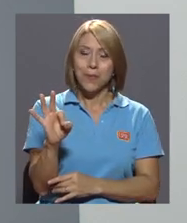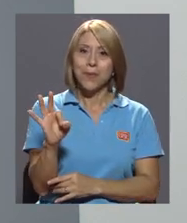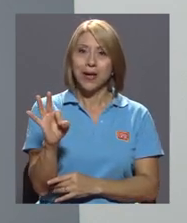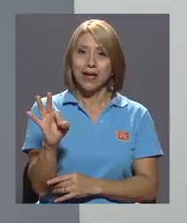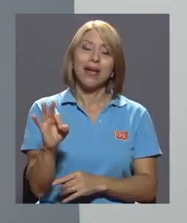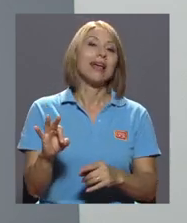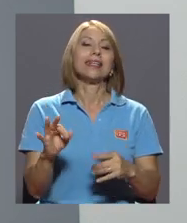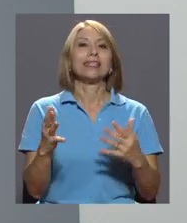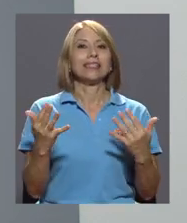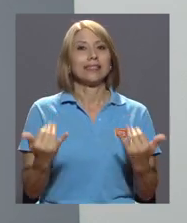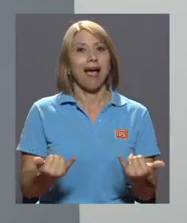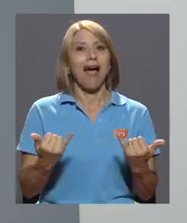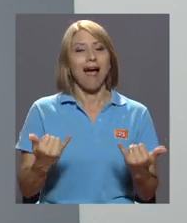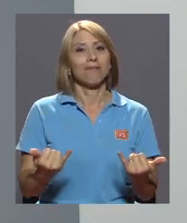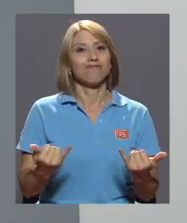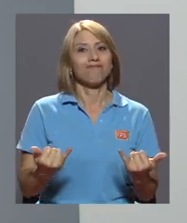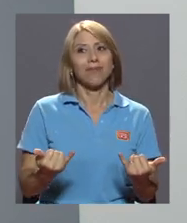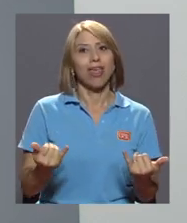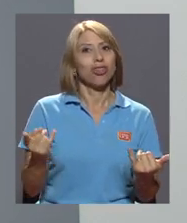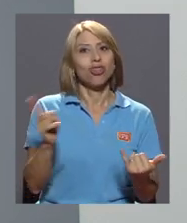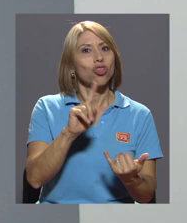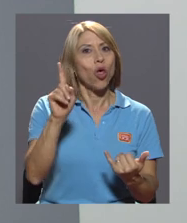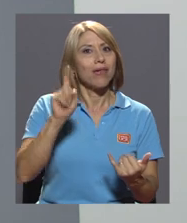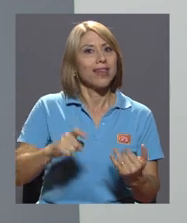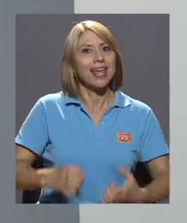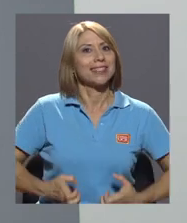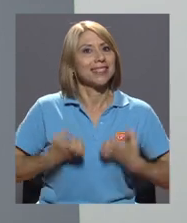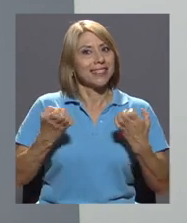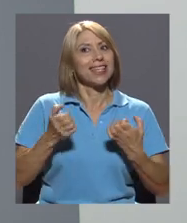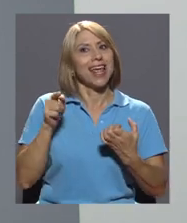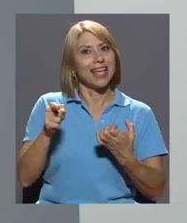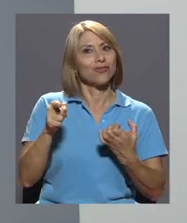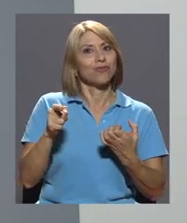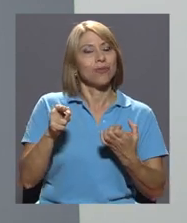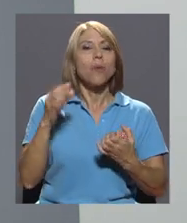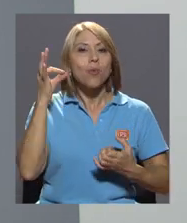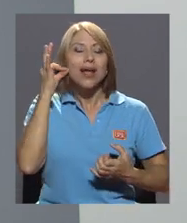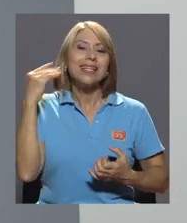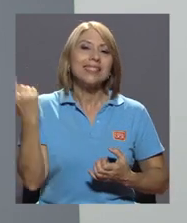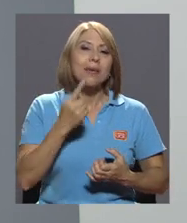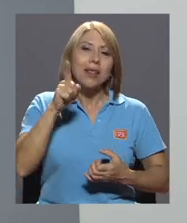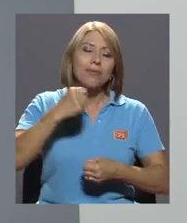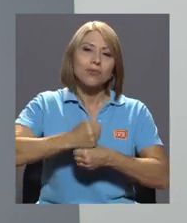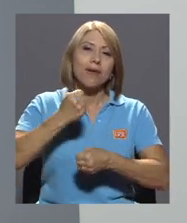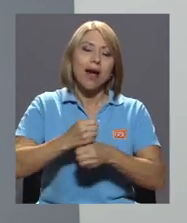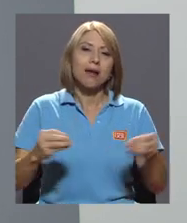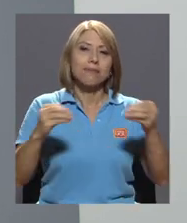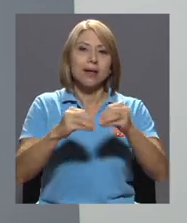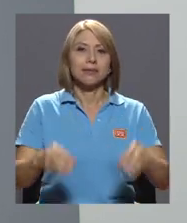ya eso no debería existir, las mujeres siempre tenemos que trabajar más.